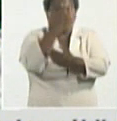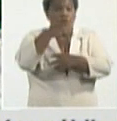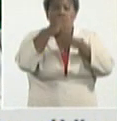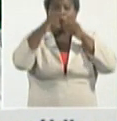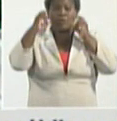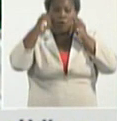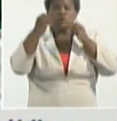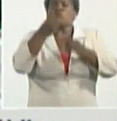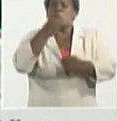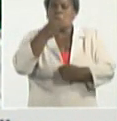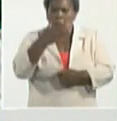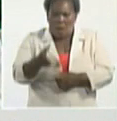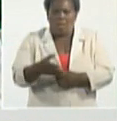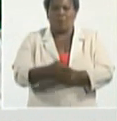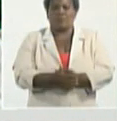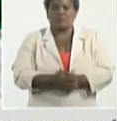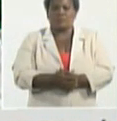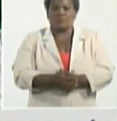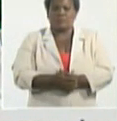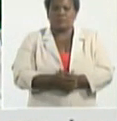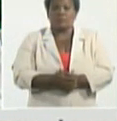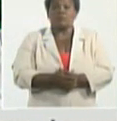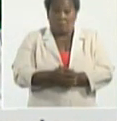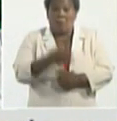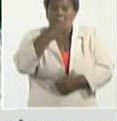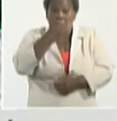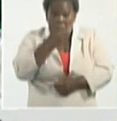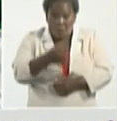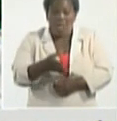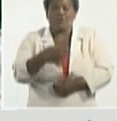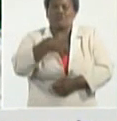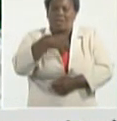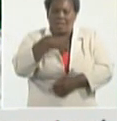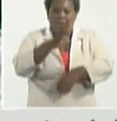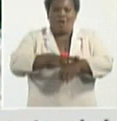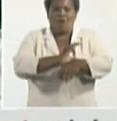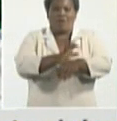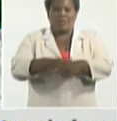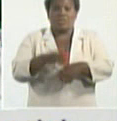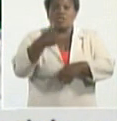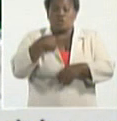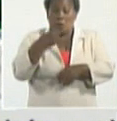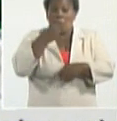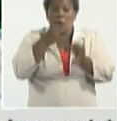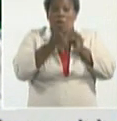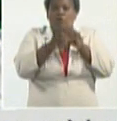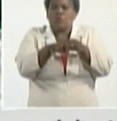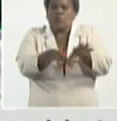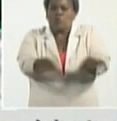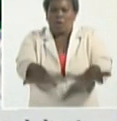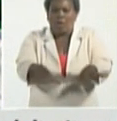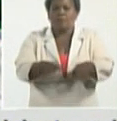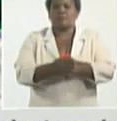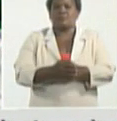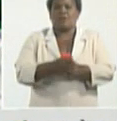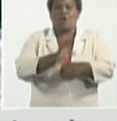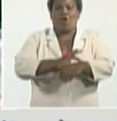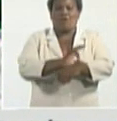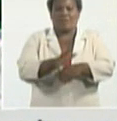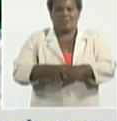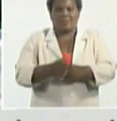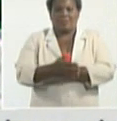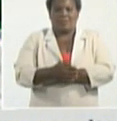adquirir el virus fíjense de adquirir el virus de transmitir el virus lo que sí